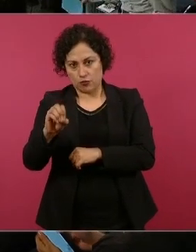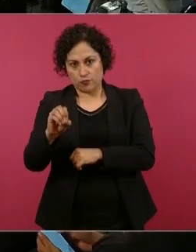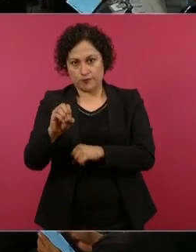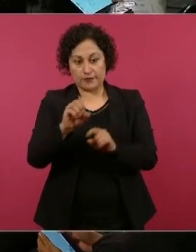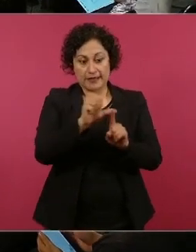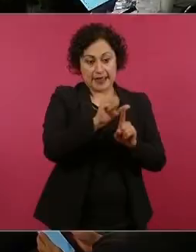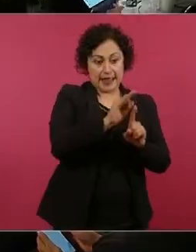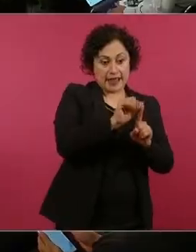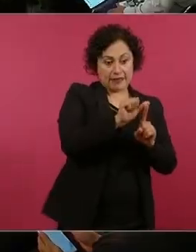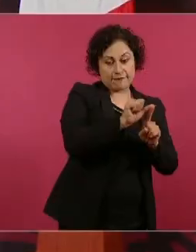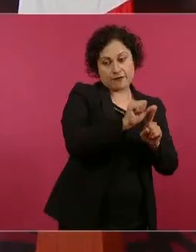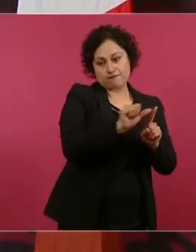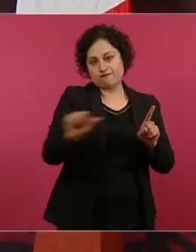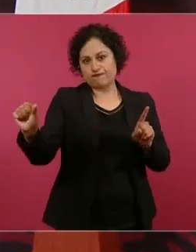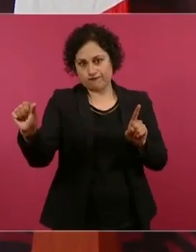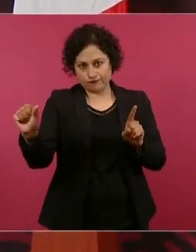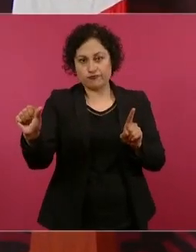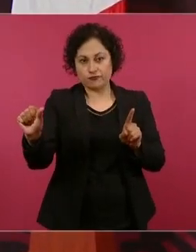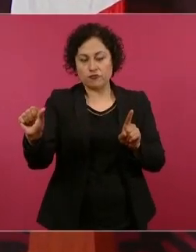Buenavista.